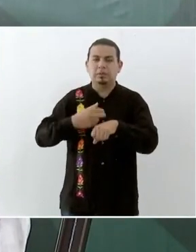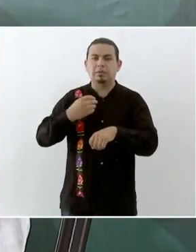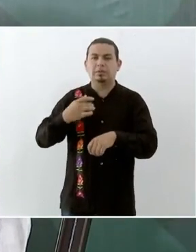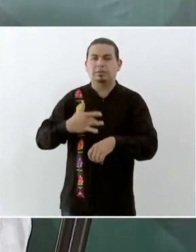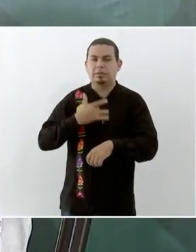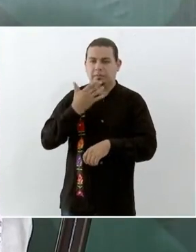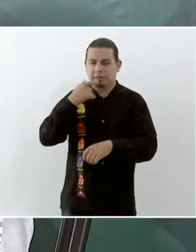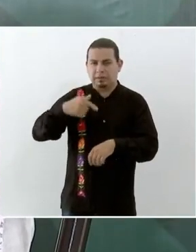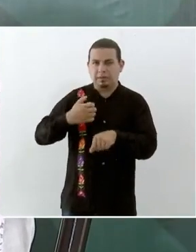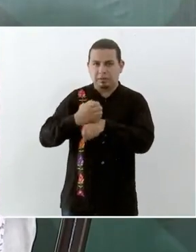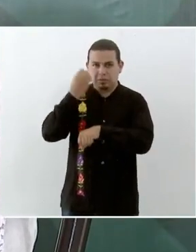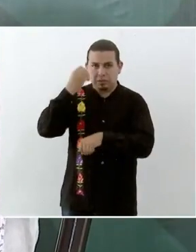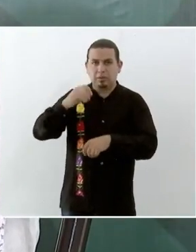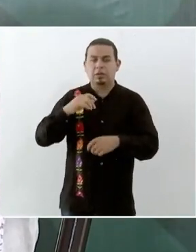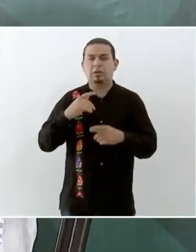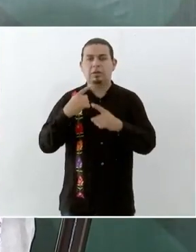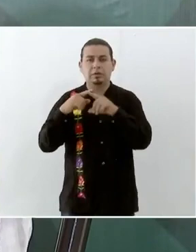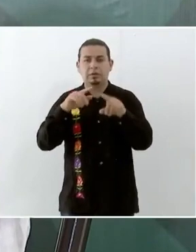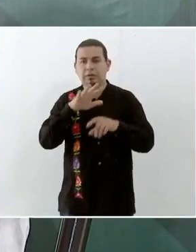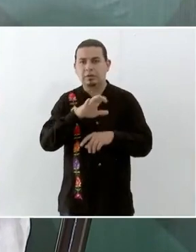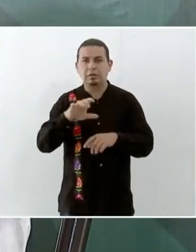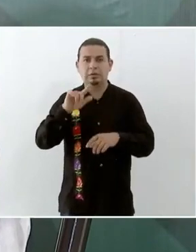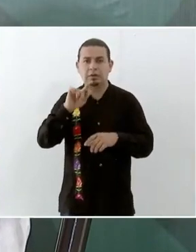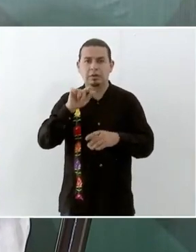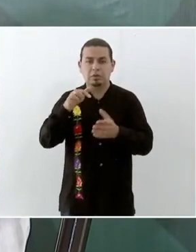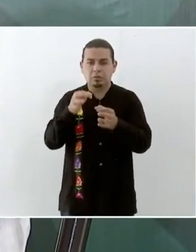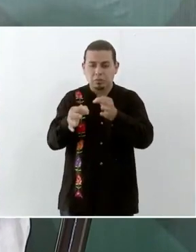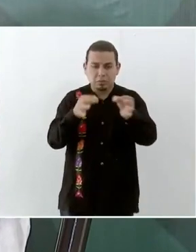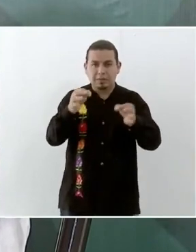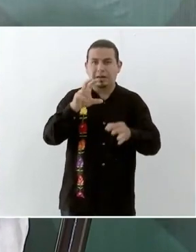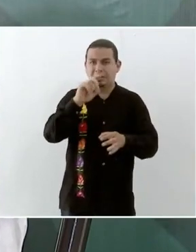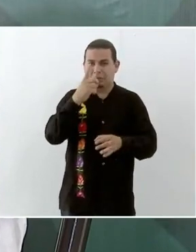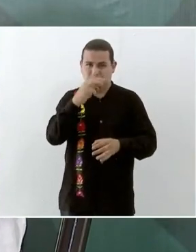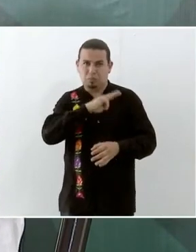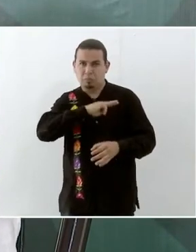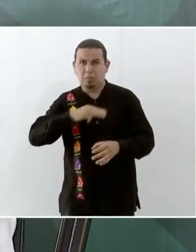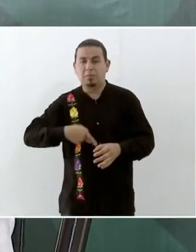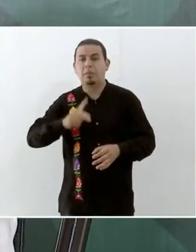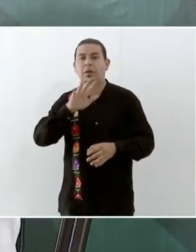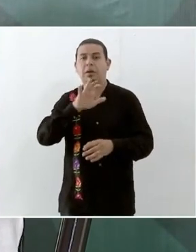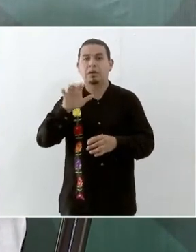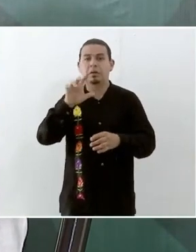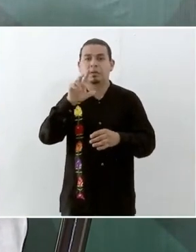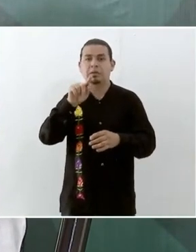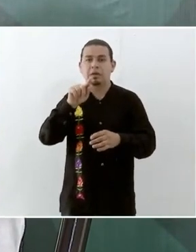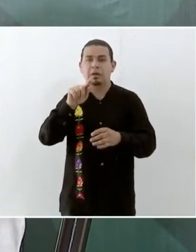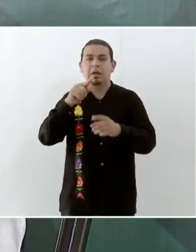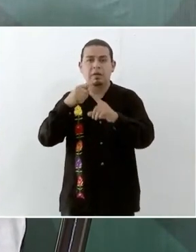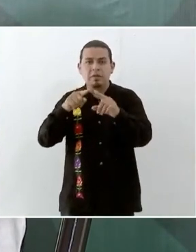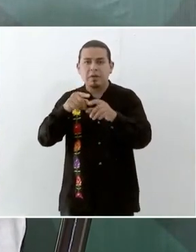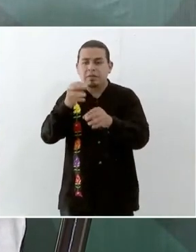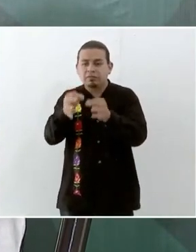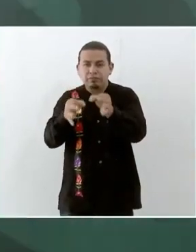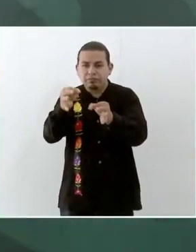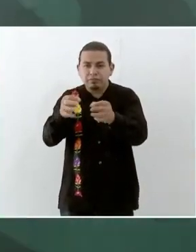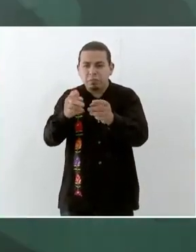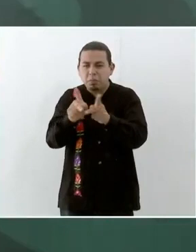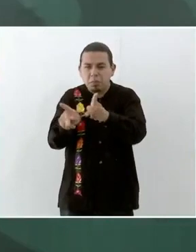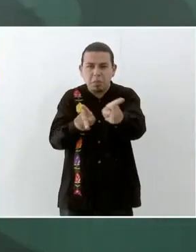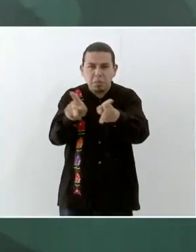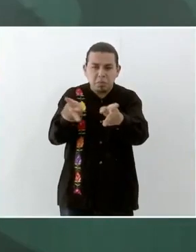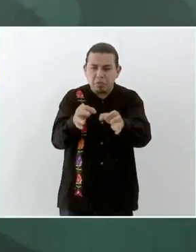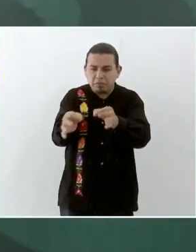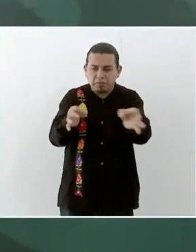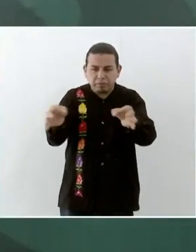Visitamos 560 localidades de los 31 municipios, de los cuales obtuvimos